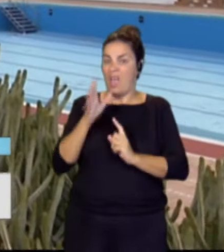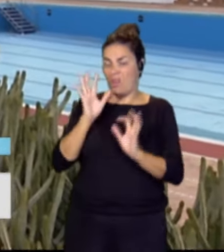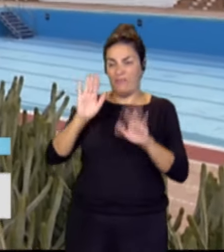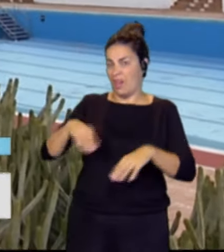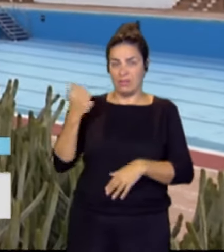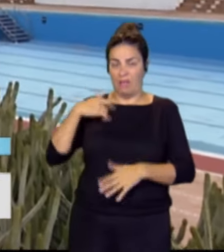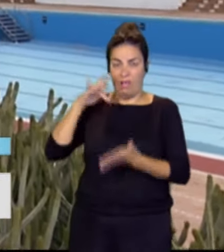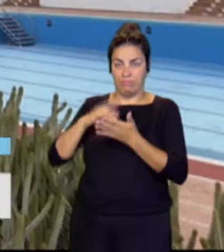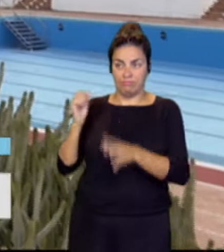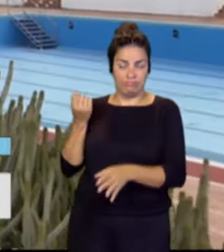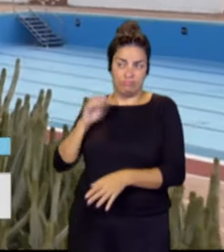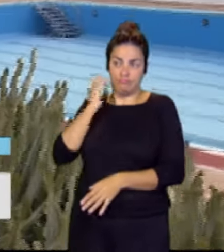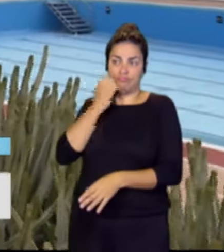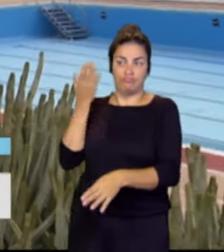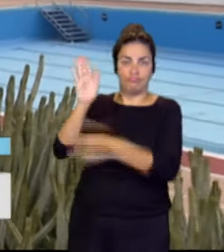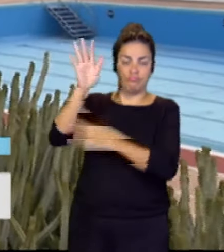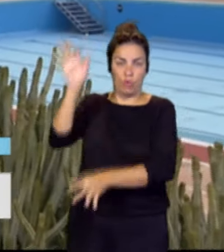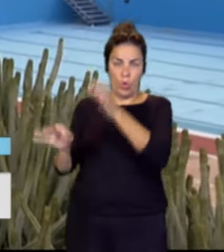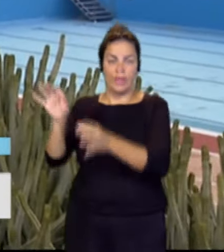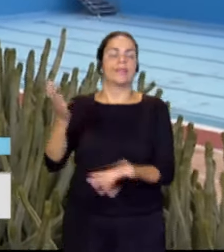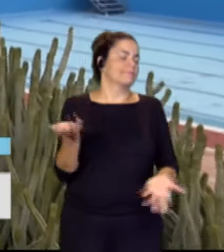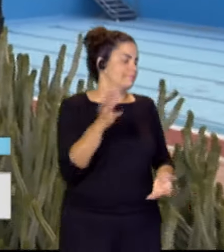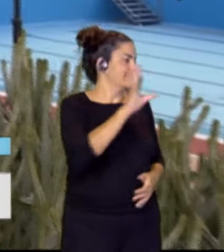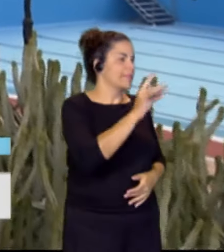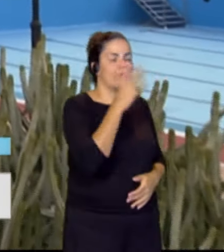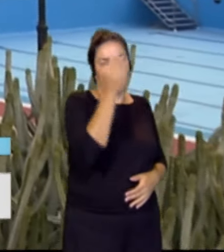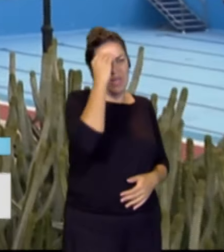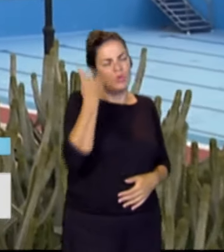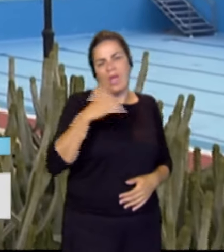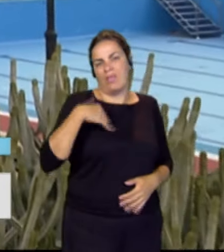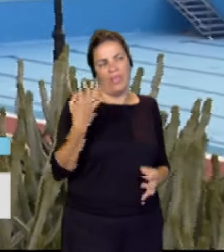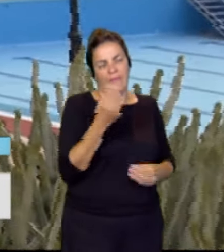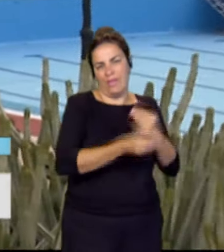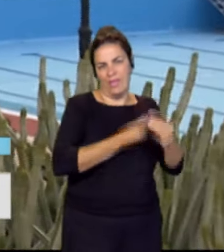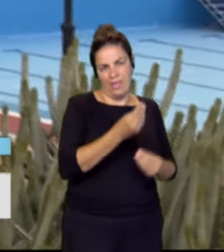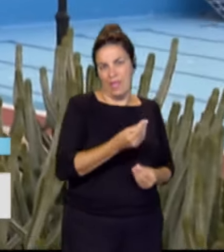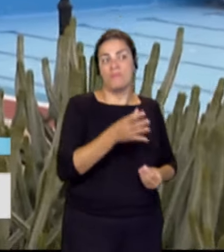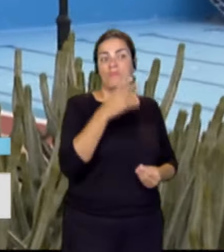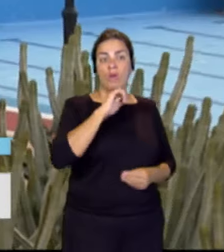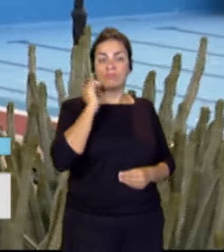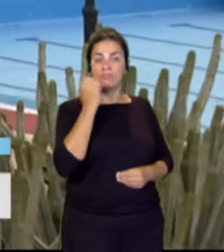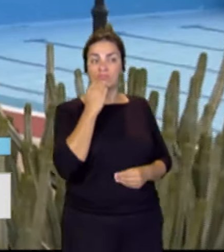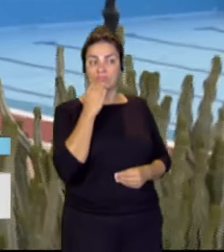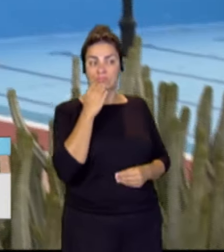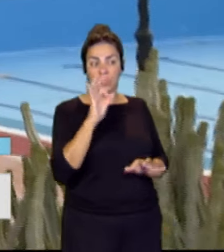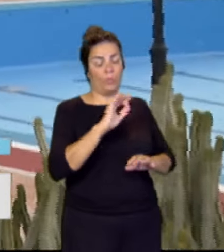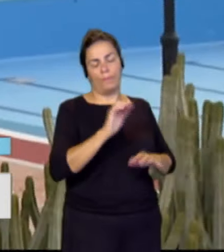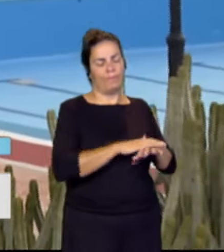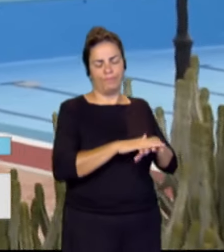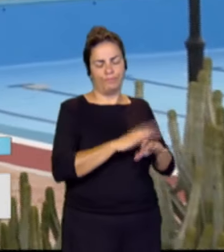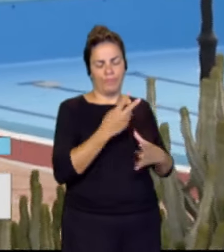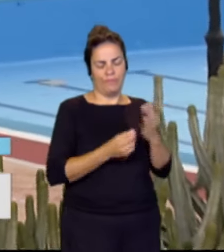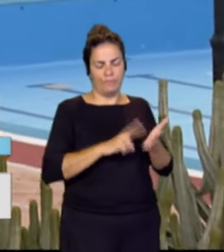la judicial. Sí, efectivamente. Creíamos que era el momento de actuar. La resolución en la que Costas deniega la nueva